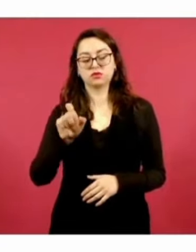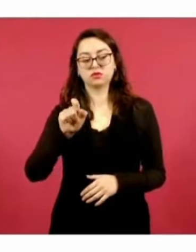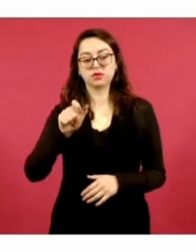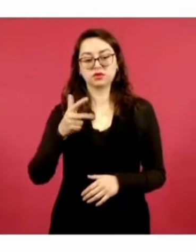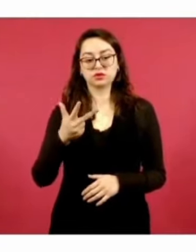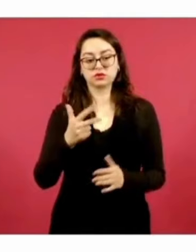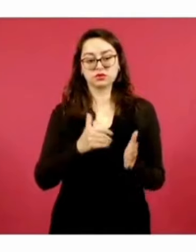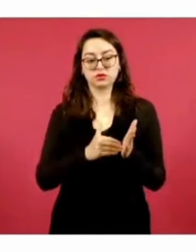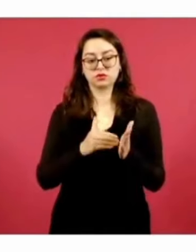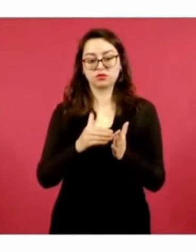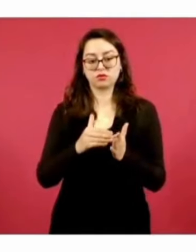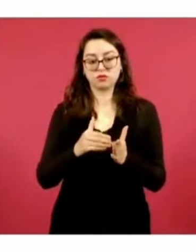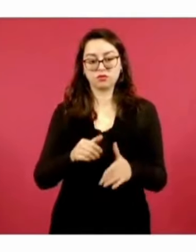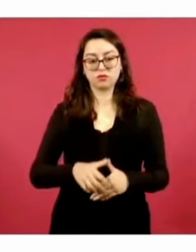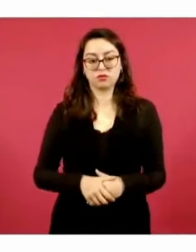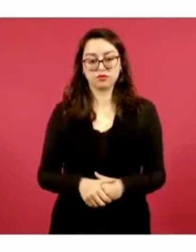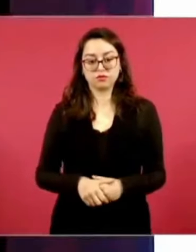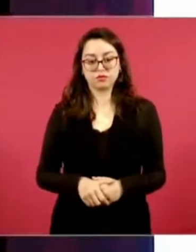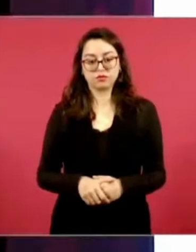veintiocho millones.